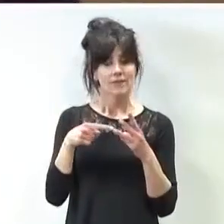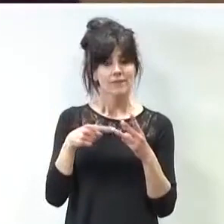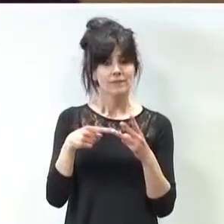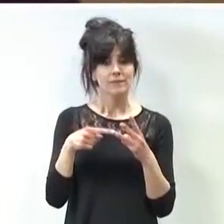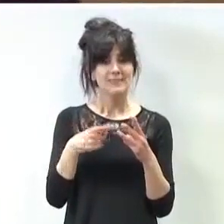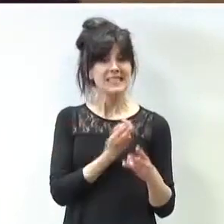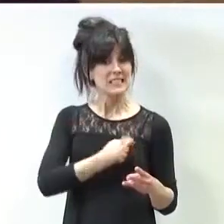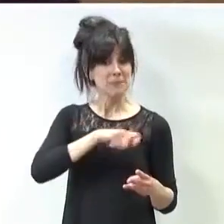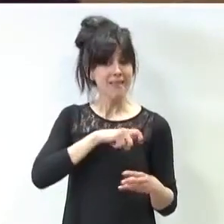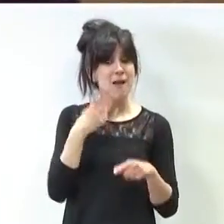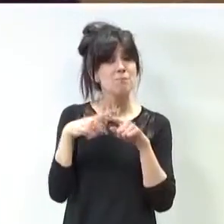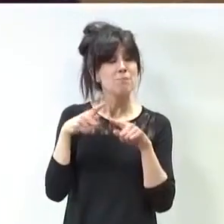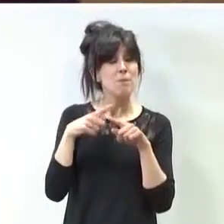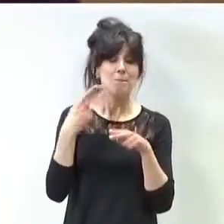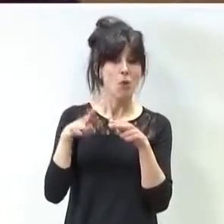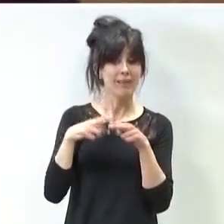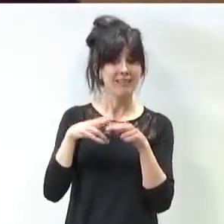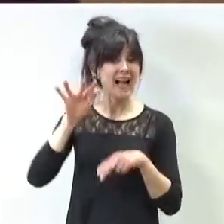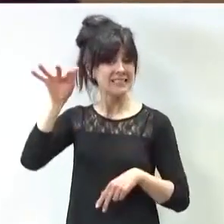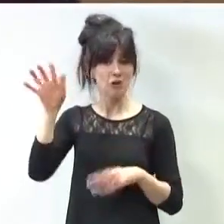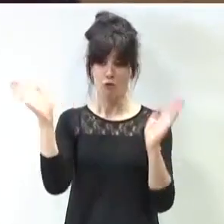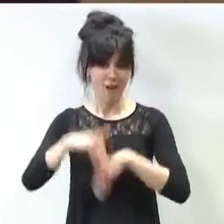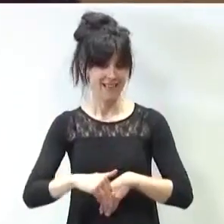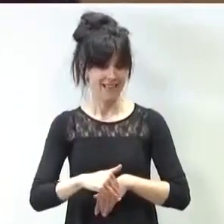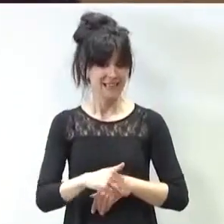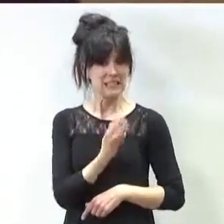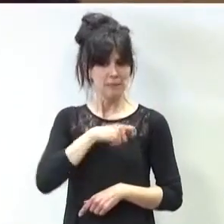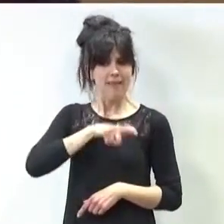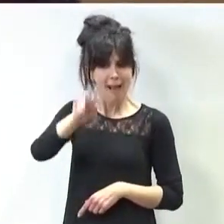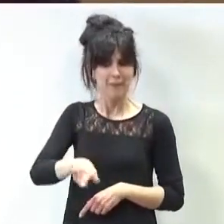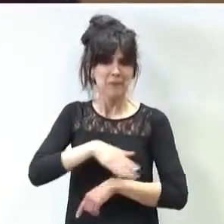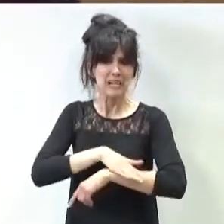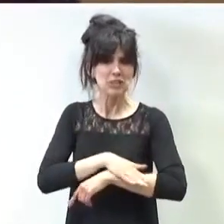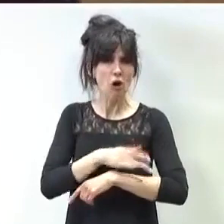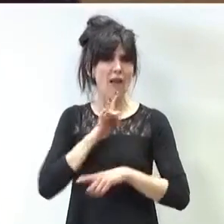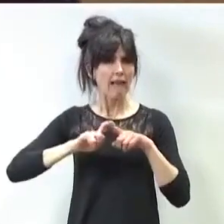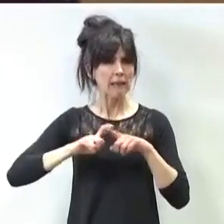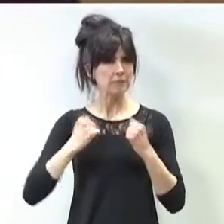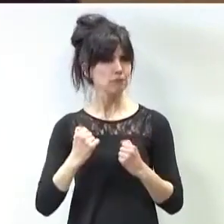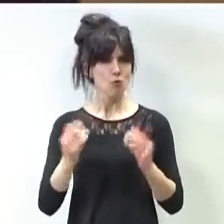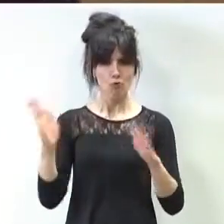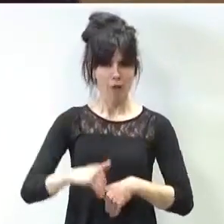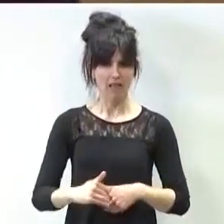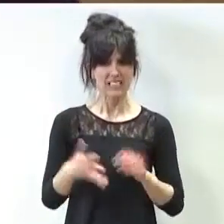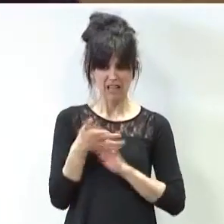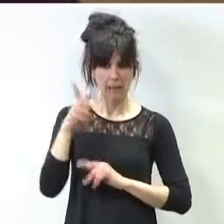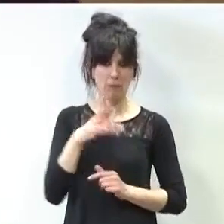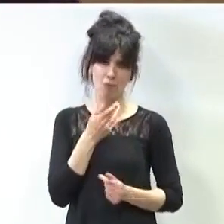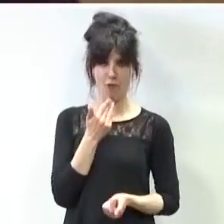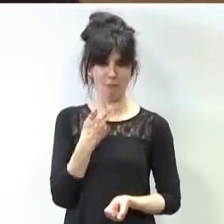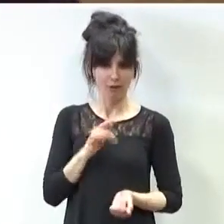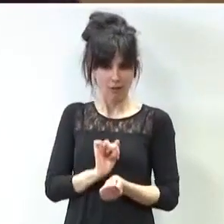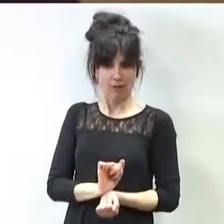España no tiene política exterior. España tiene un ministro sin personalidad. Y además está atado de pies y manos